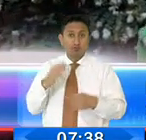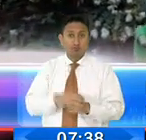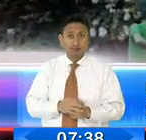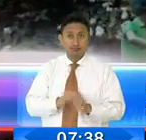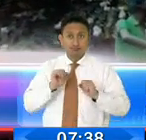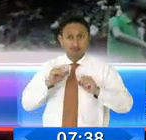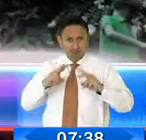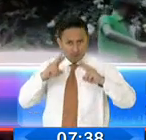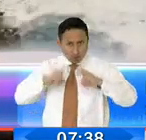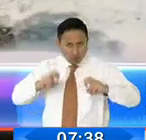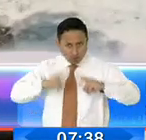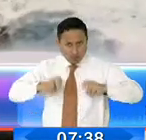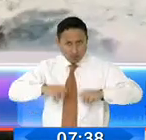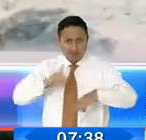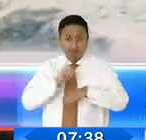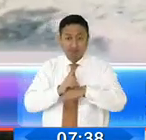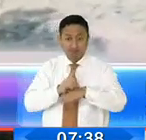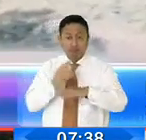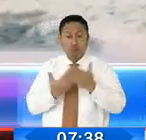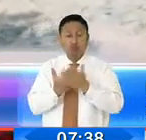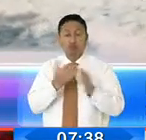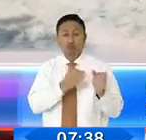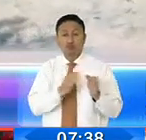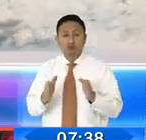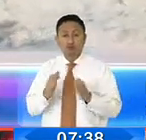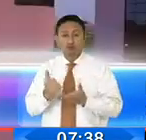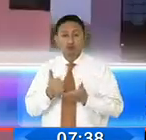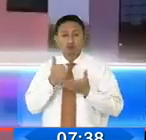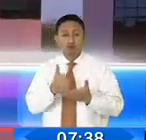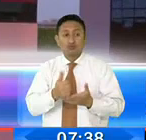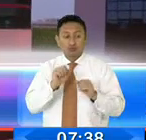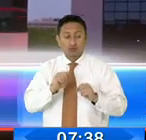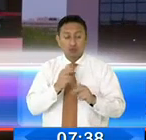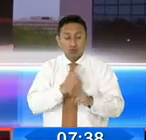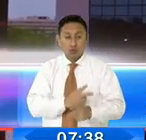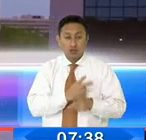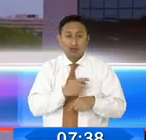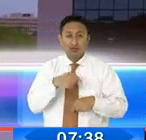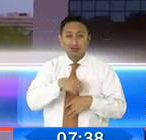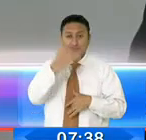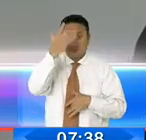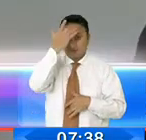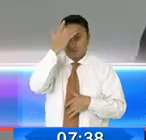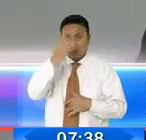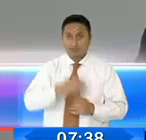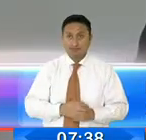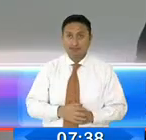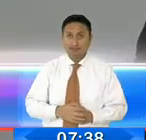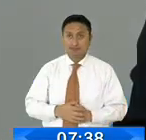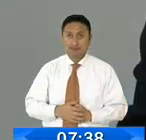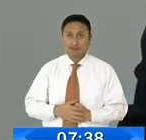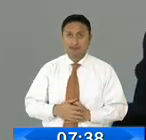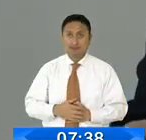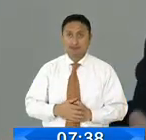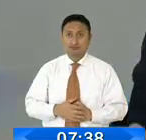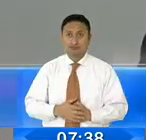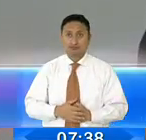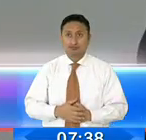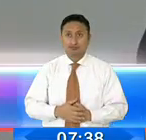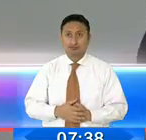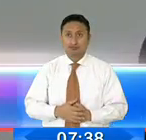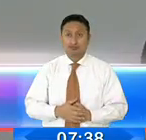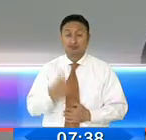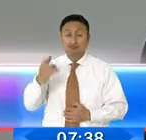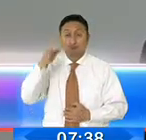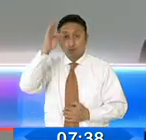investigación médica los tratamientos, curas y medios de prevención de esta enfermedad. San Jude, desde Memphis, Tenecí, nos